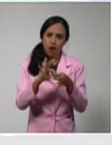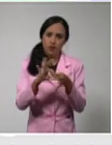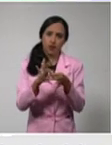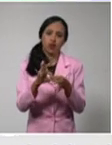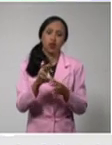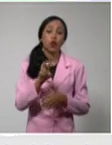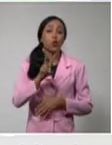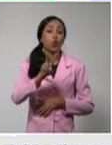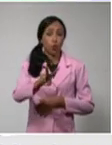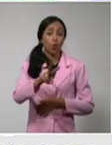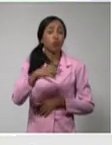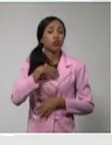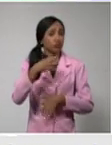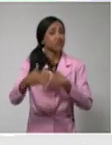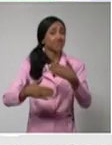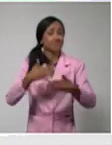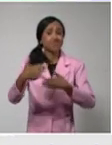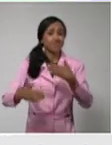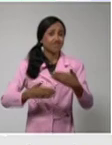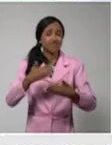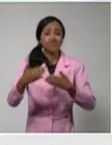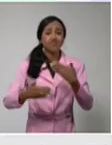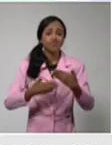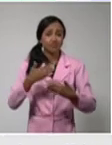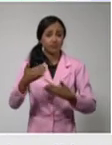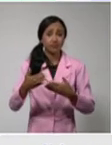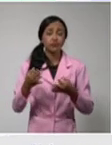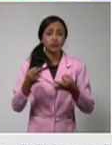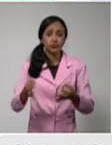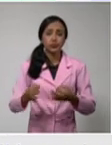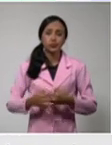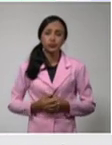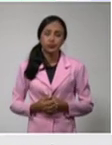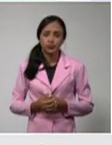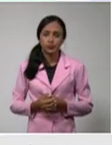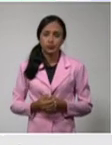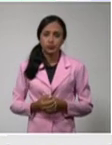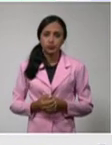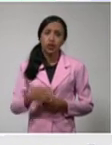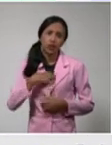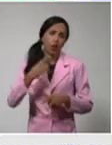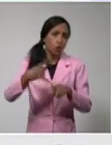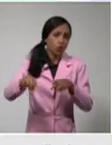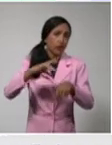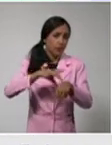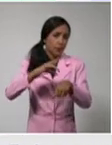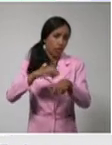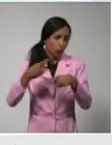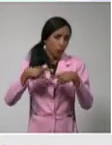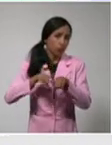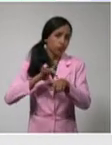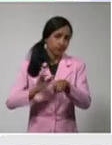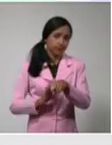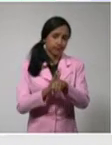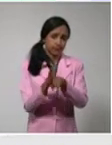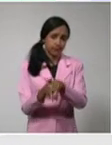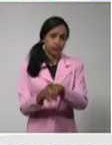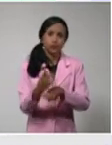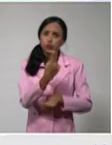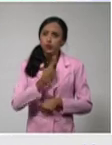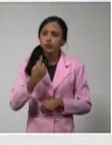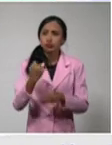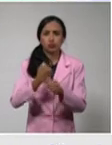de complicaciones que realmente lo ponen en estas condiciones. Se trabaja y no tenemos dudas